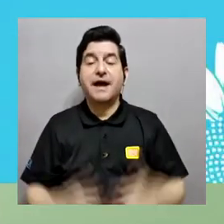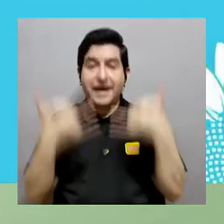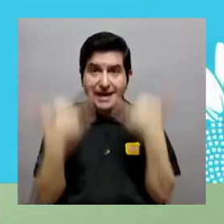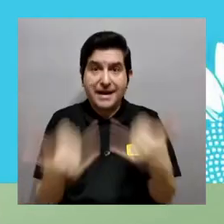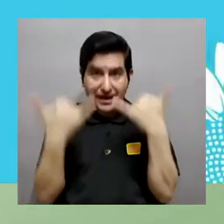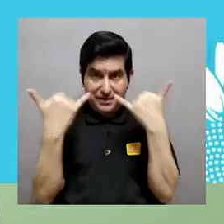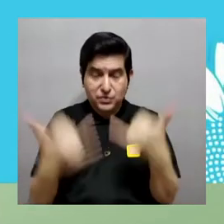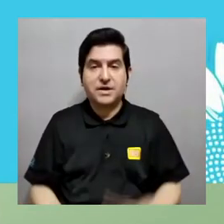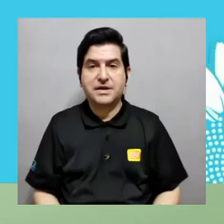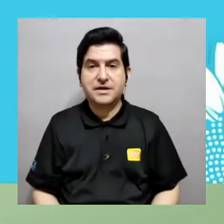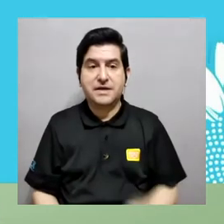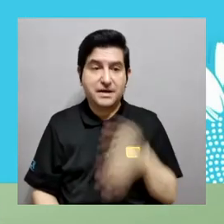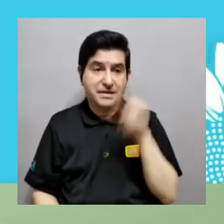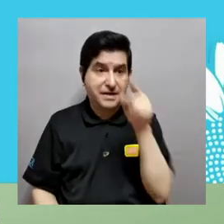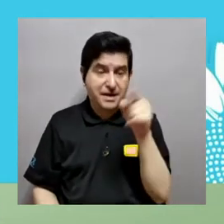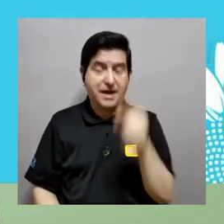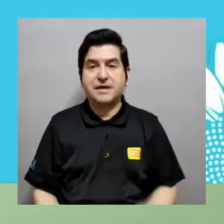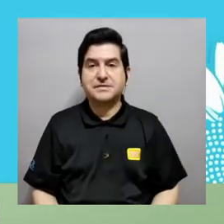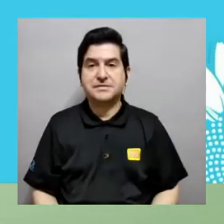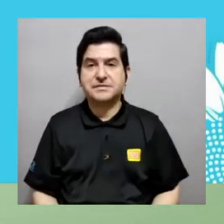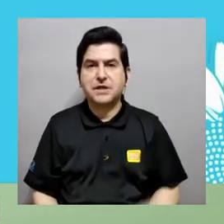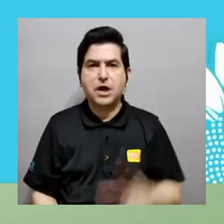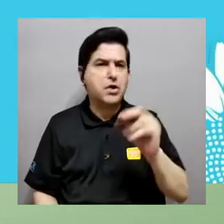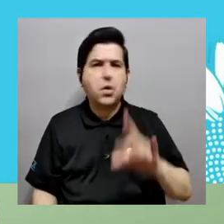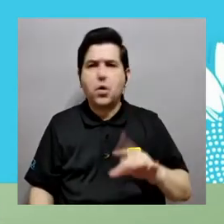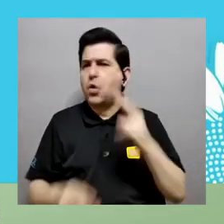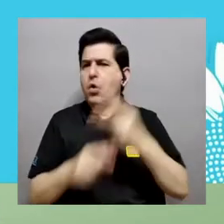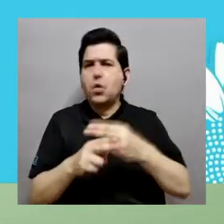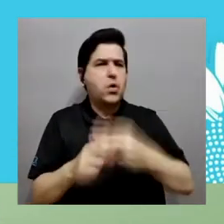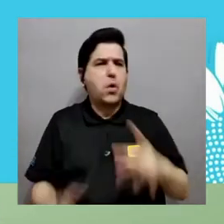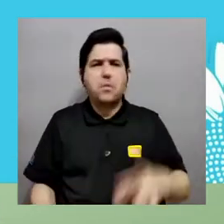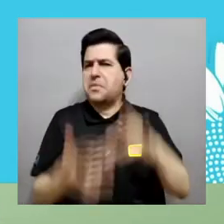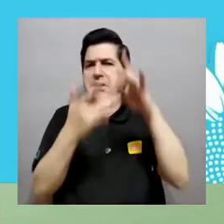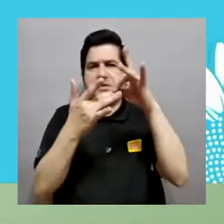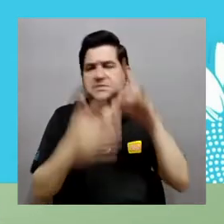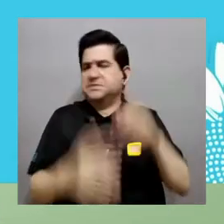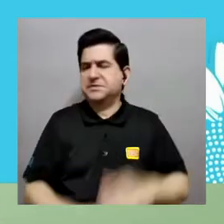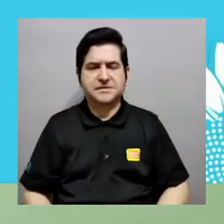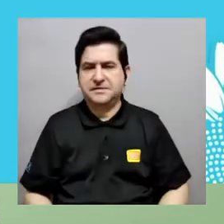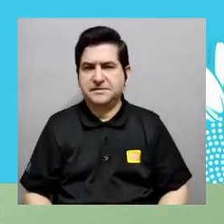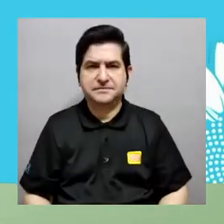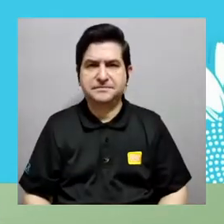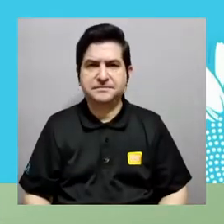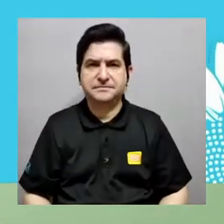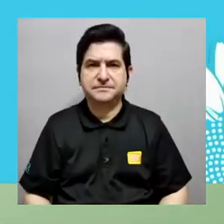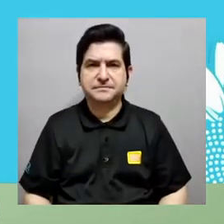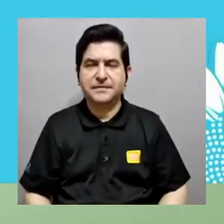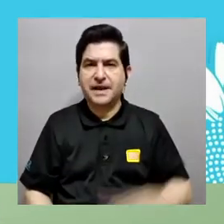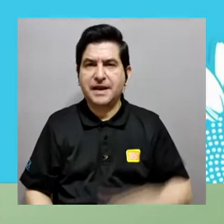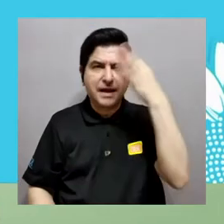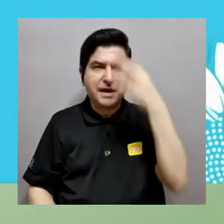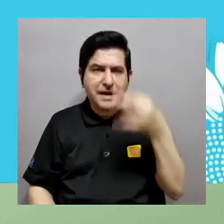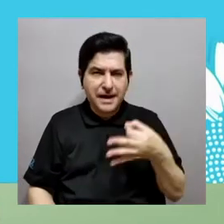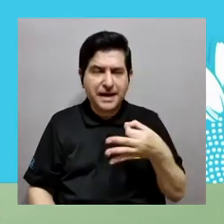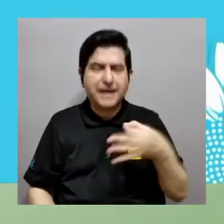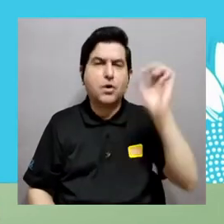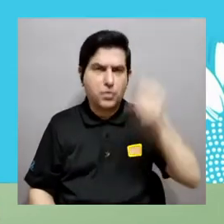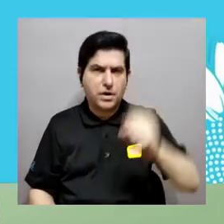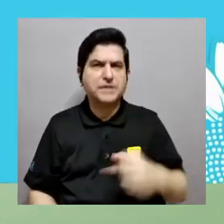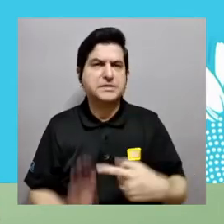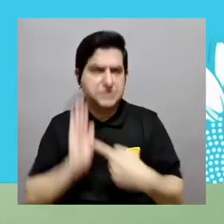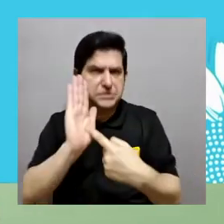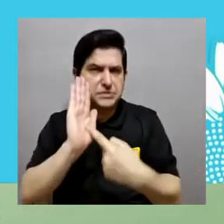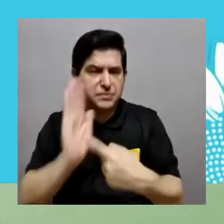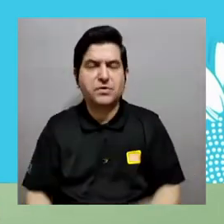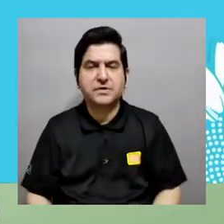continuando un poco, esta es la foto del que tenemos original, que tenemos actualmente, se llama clústeres y cima, no le pusimos ningún nombre en particular y como